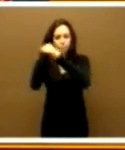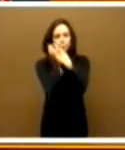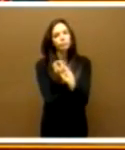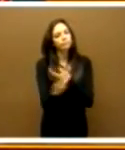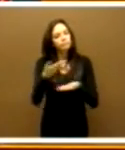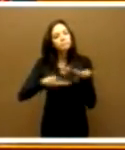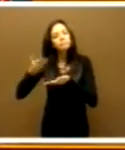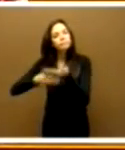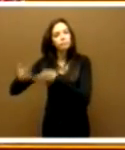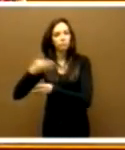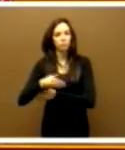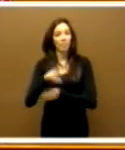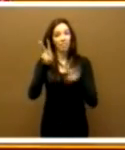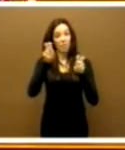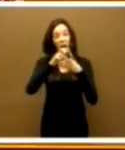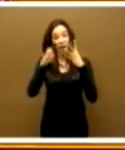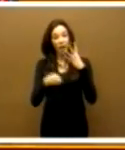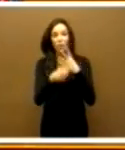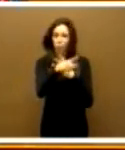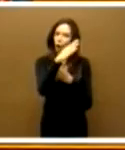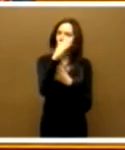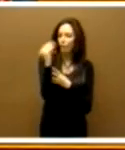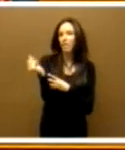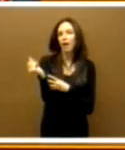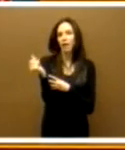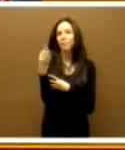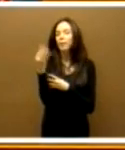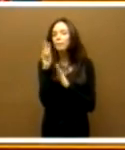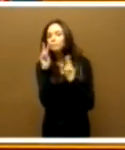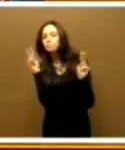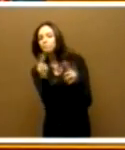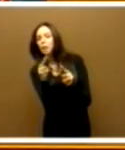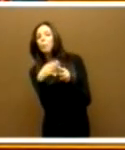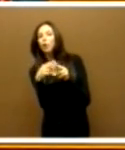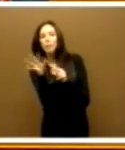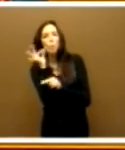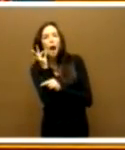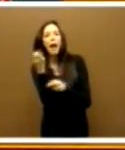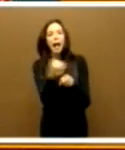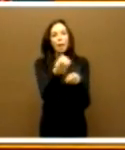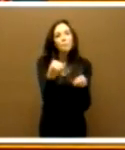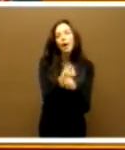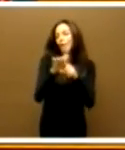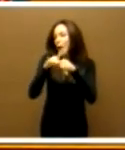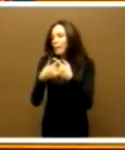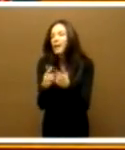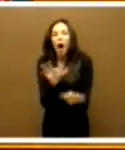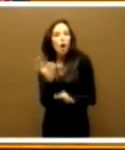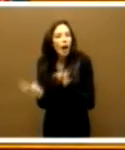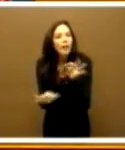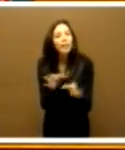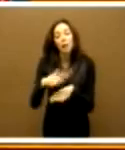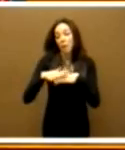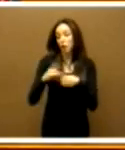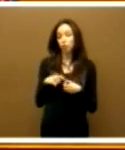y que a ustedes se les olvida, pues, desde las perspectivas de las políticas de mujer, de empleo, de familia, de organización de los tiempos, para ser